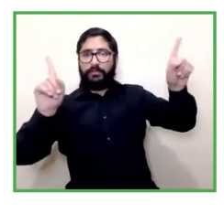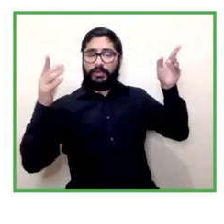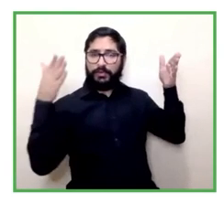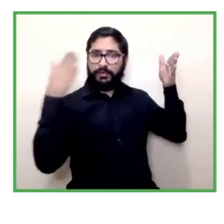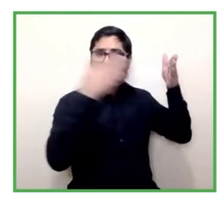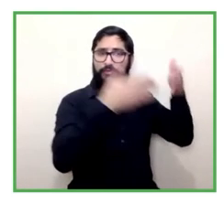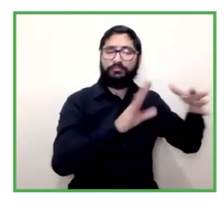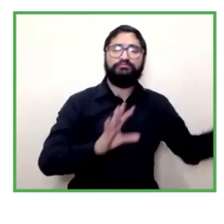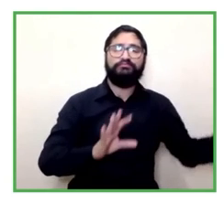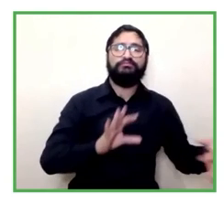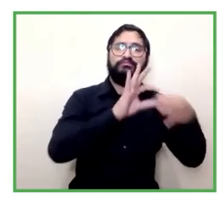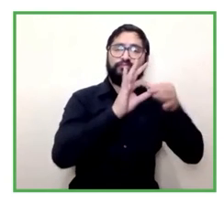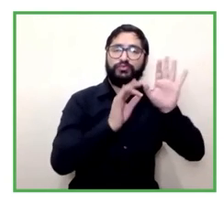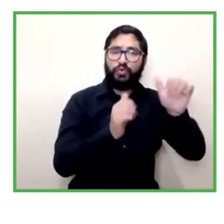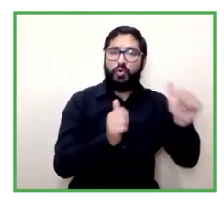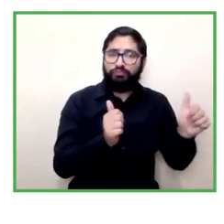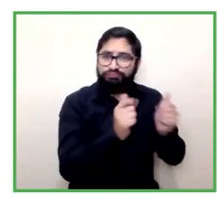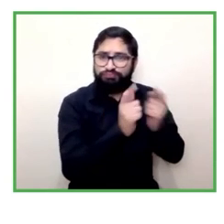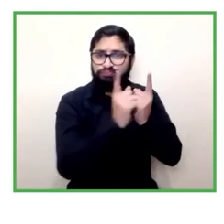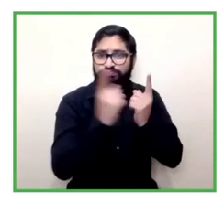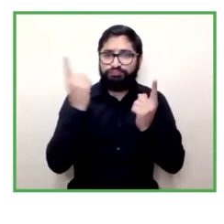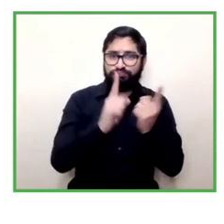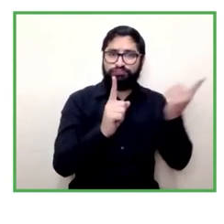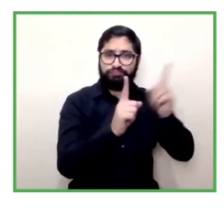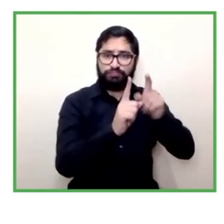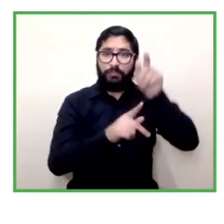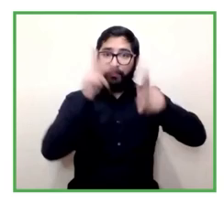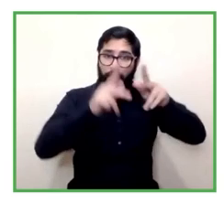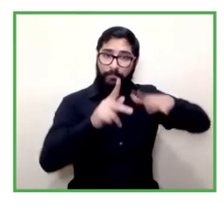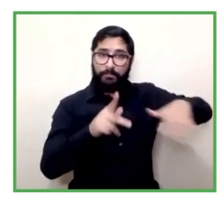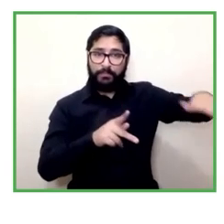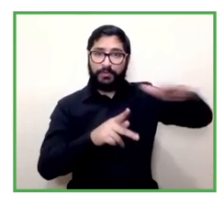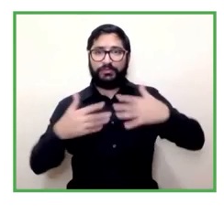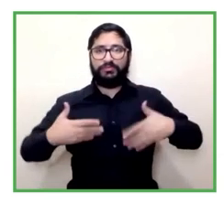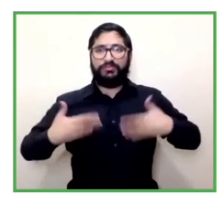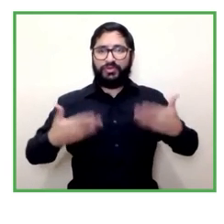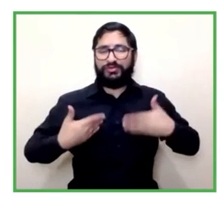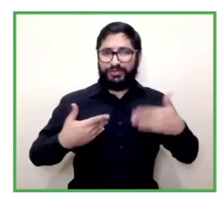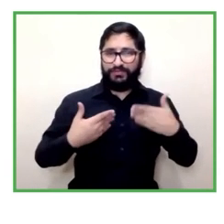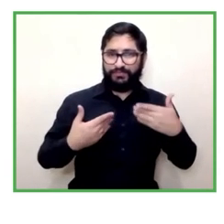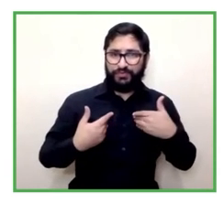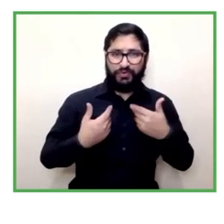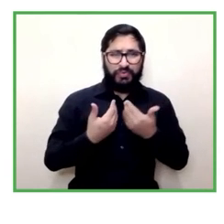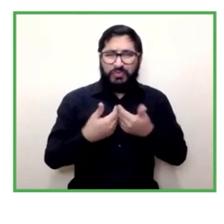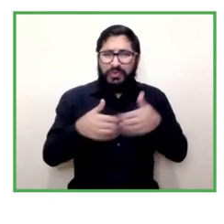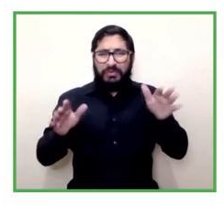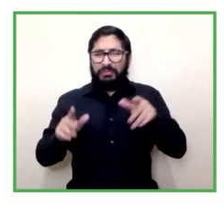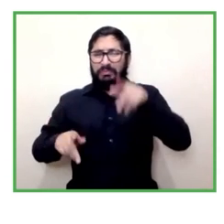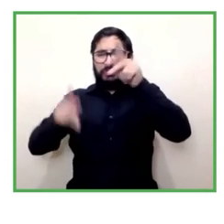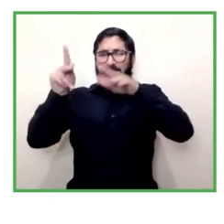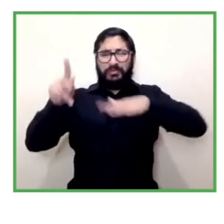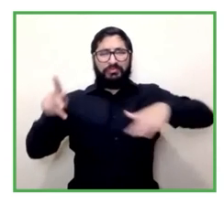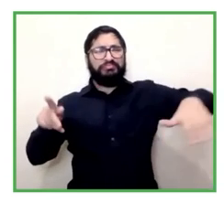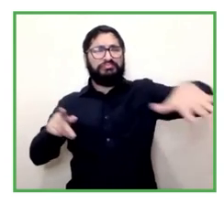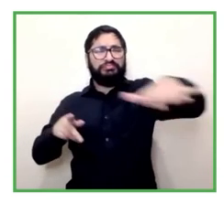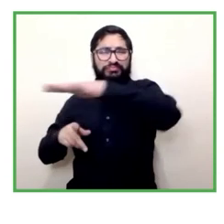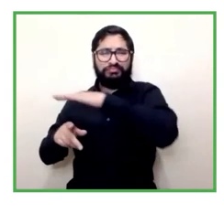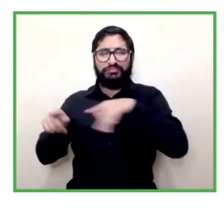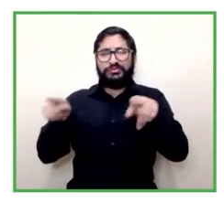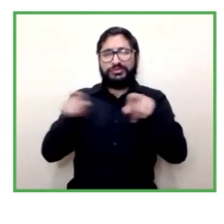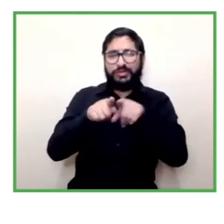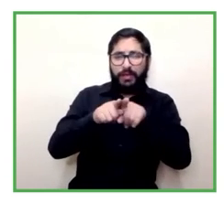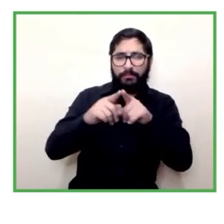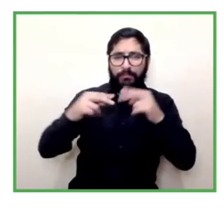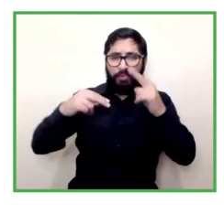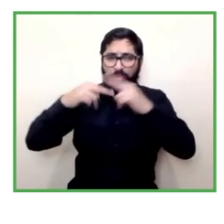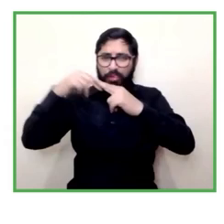quienes prestan estos servicios del lugar en que se ubique que es parte de lo que hace el CENSE y parte relevante de lo